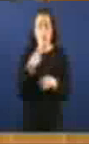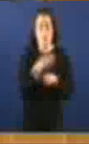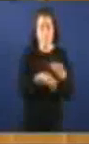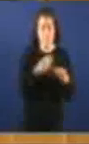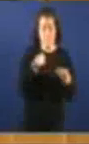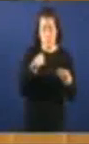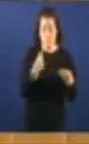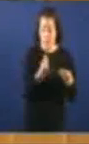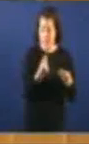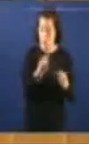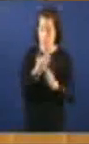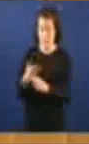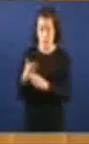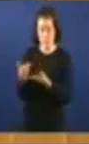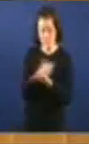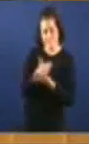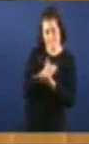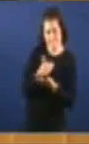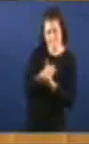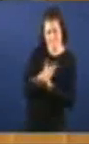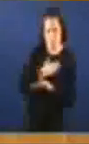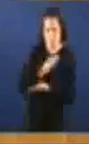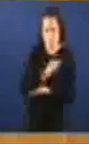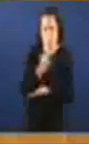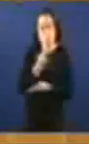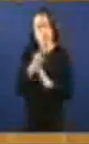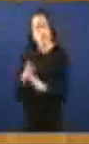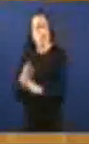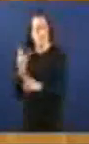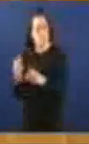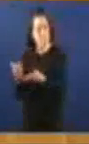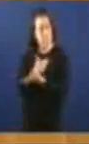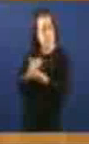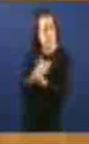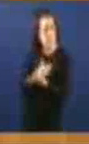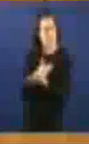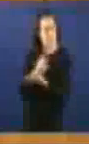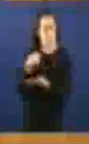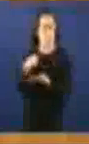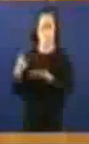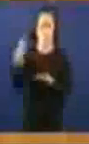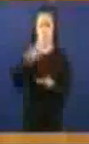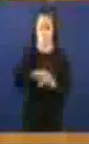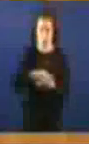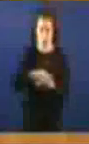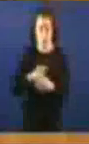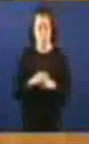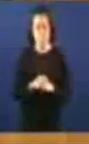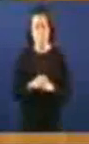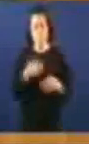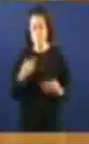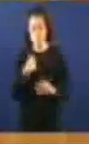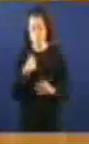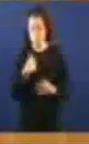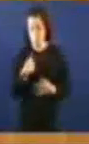cartos dos demais Con o capital dos demais E non co propio Mediante os depósitos Por tanto, xa Puedo esperar